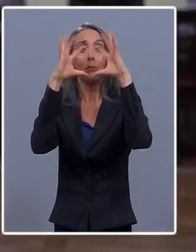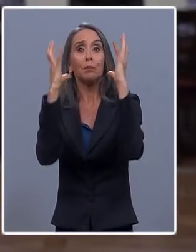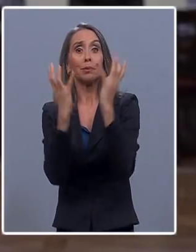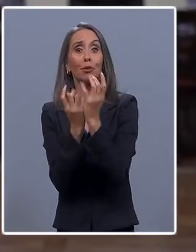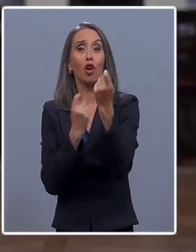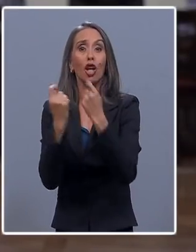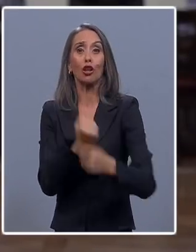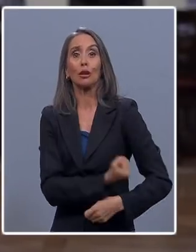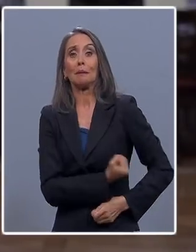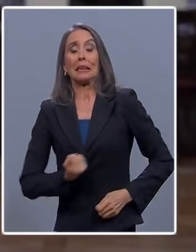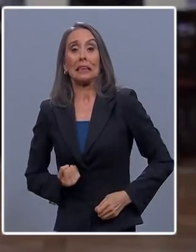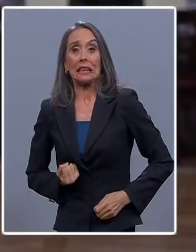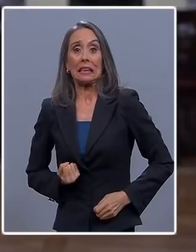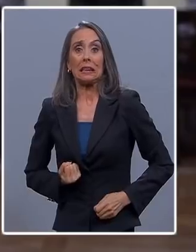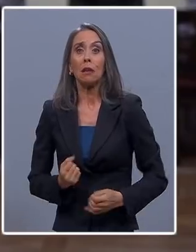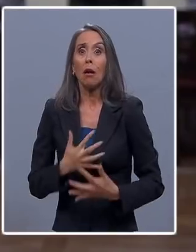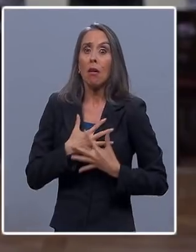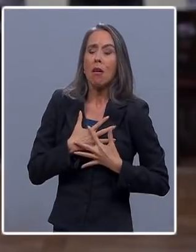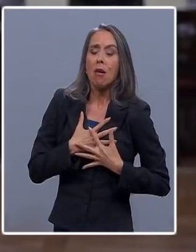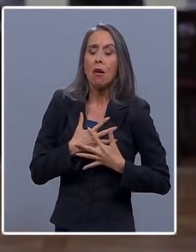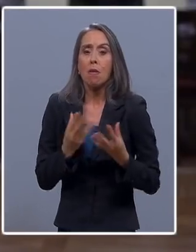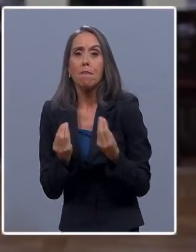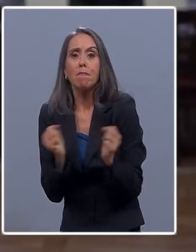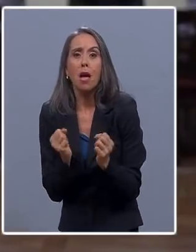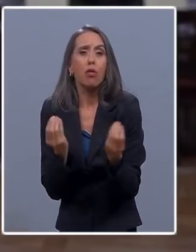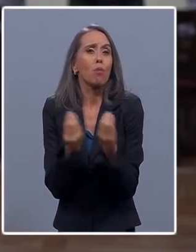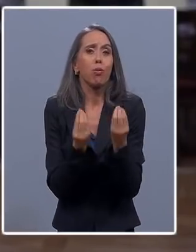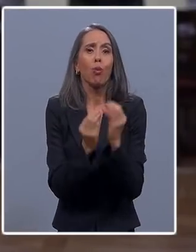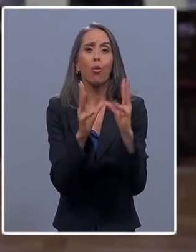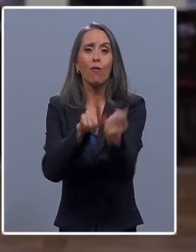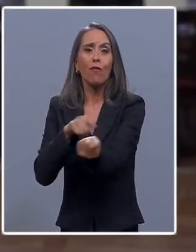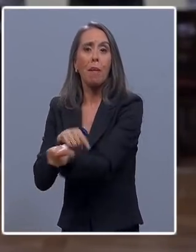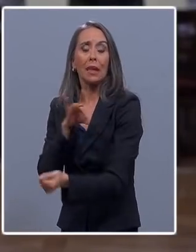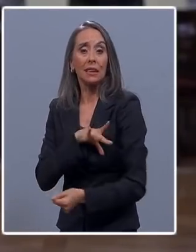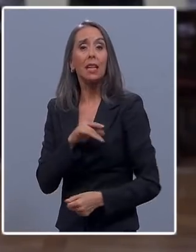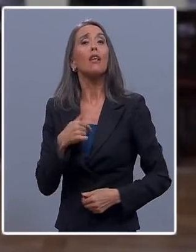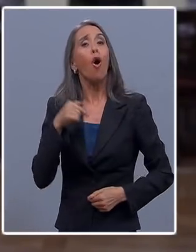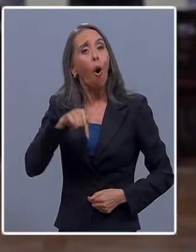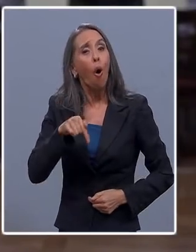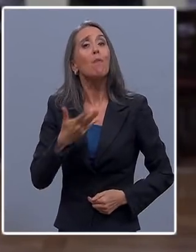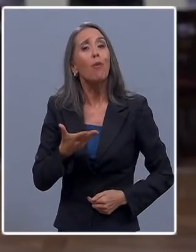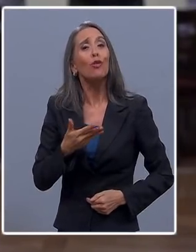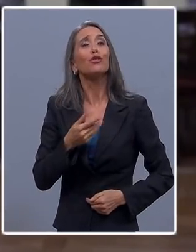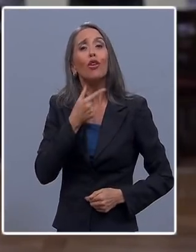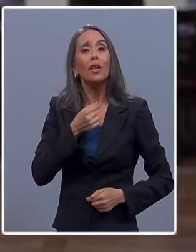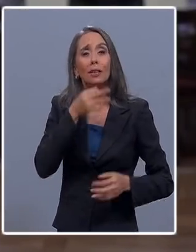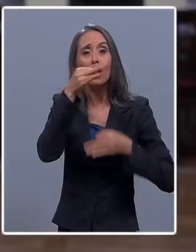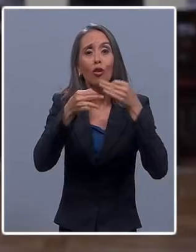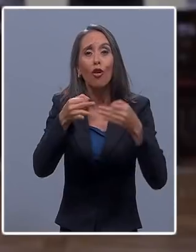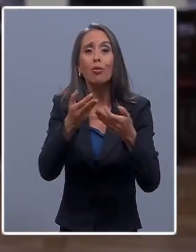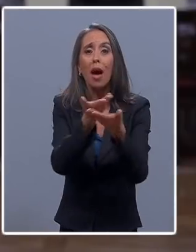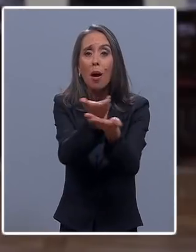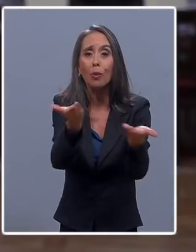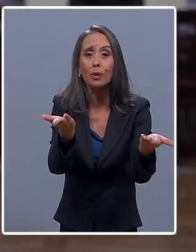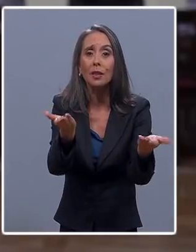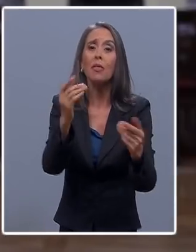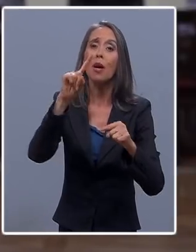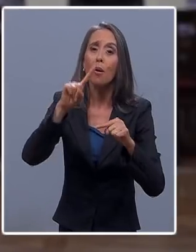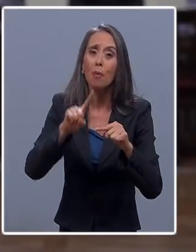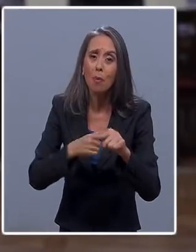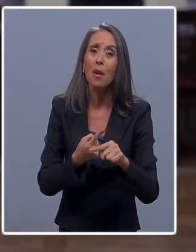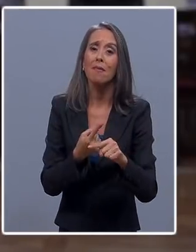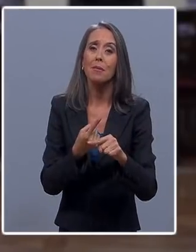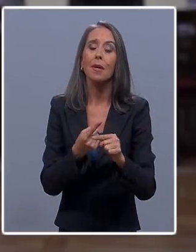provocan en tantas familias chilenas por eso hoy he querido compartir con ustedes una vez más la